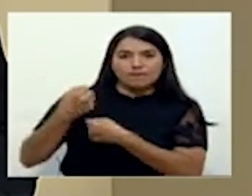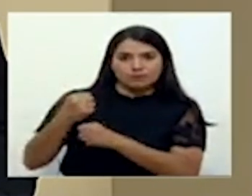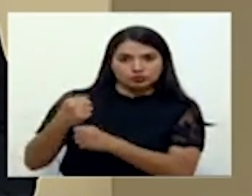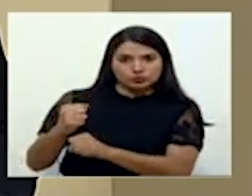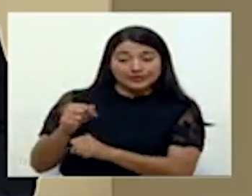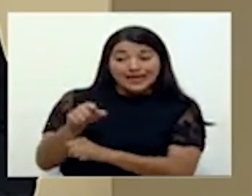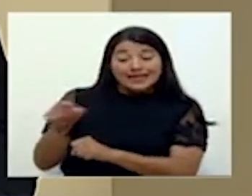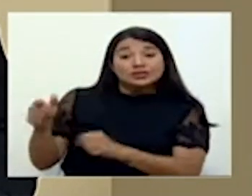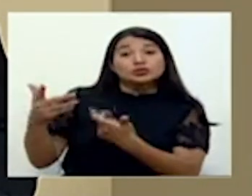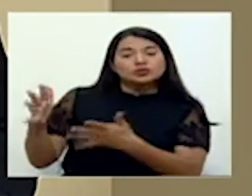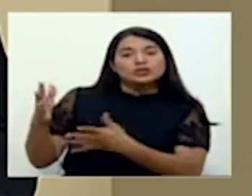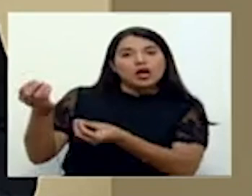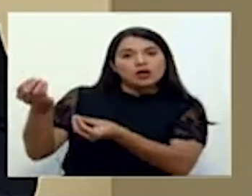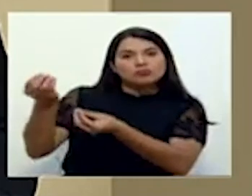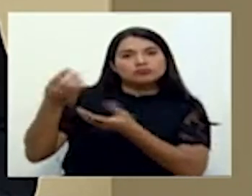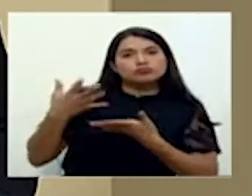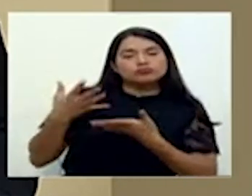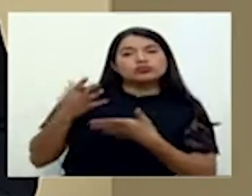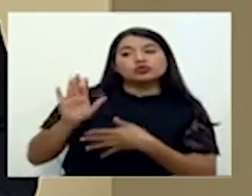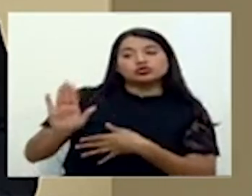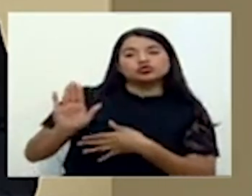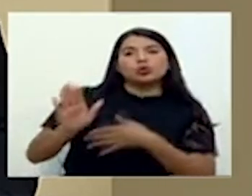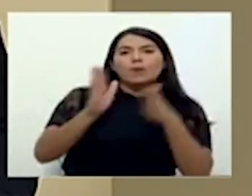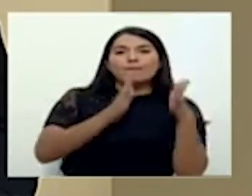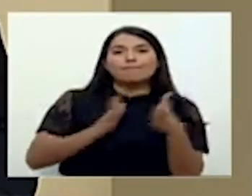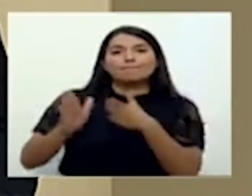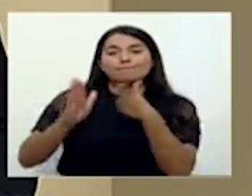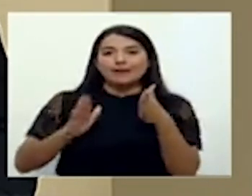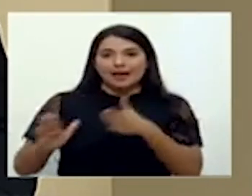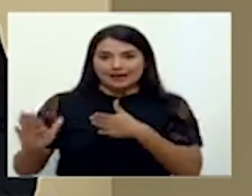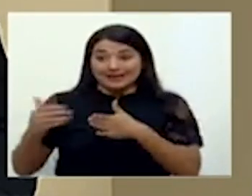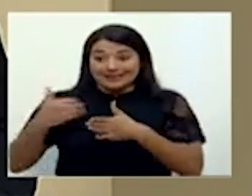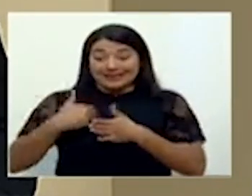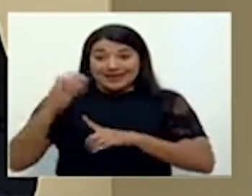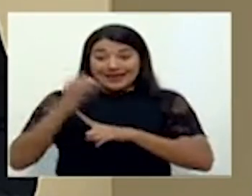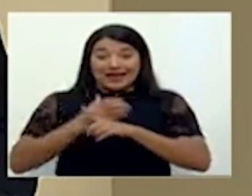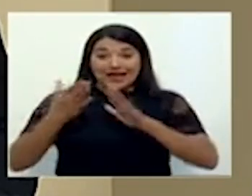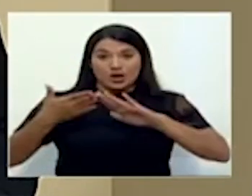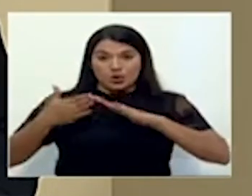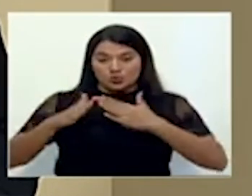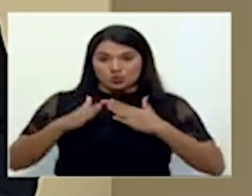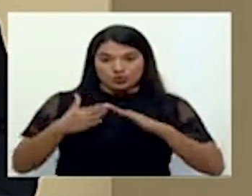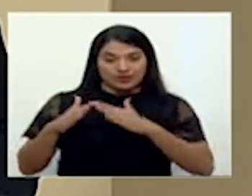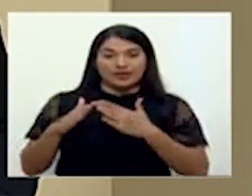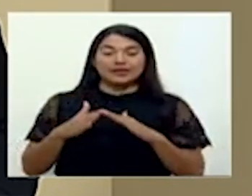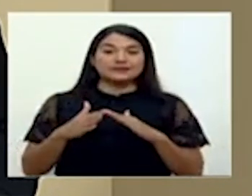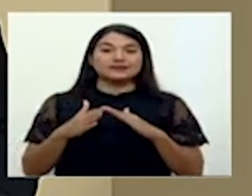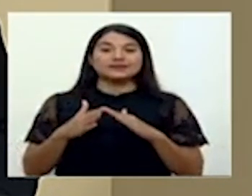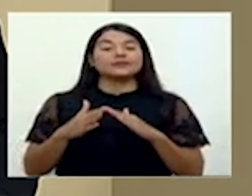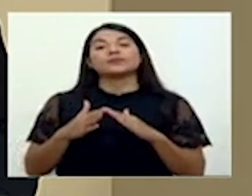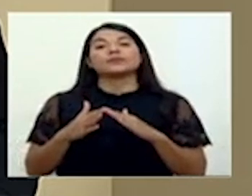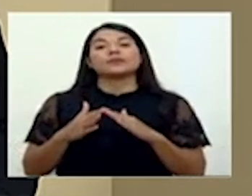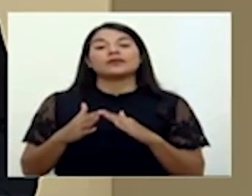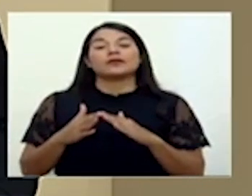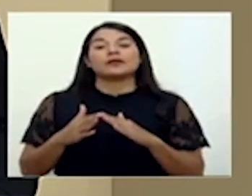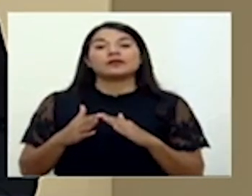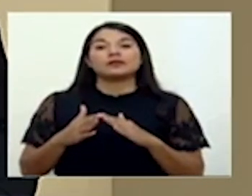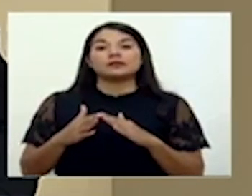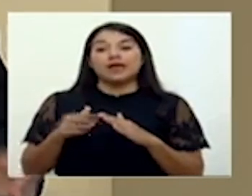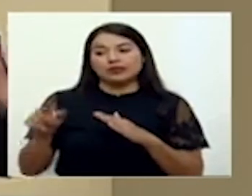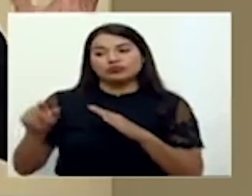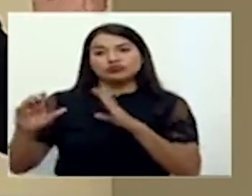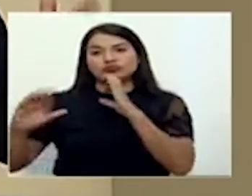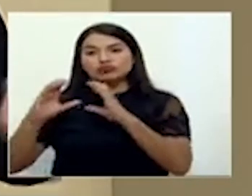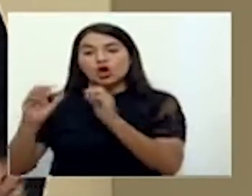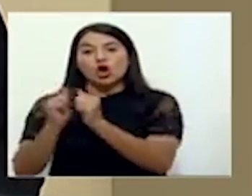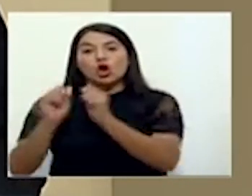a mí me han estado llegando los planes locales que ellos están proponiendo justo a partir de la instancia del Comité Municipal de Emergencia y